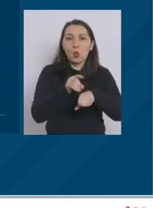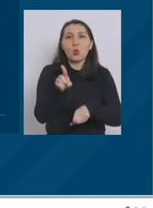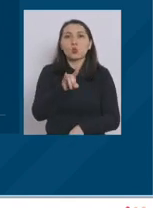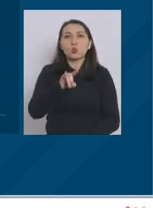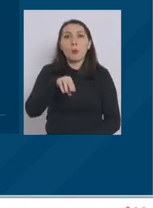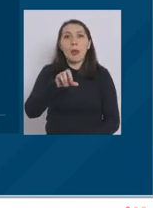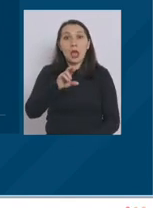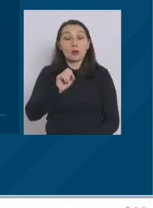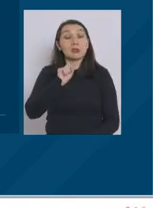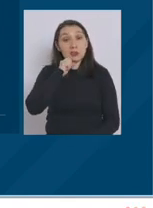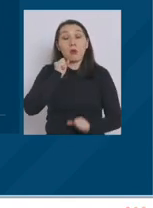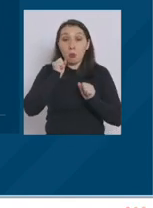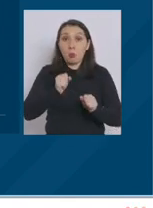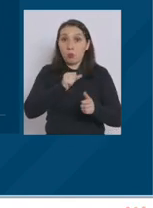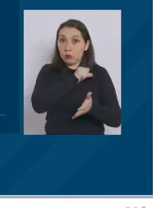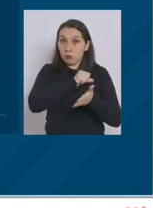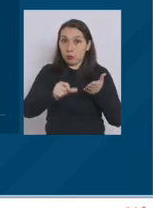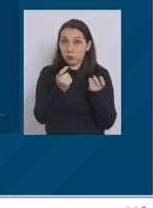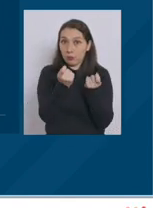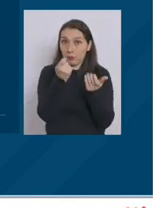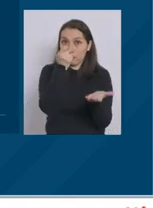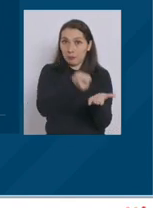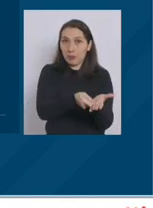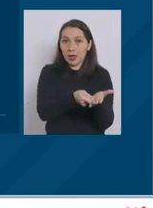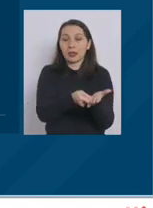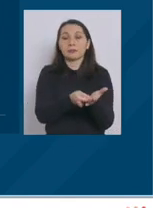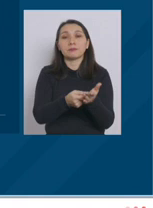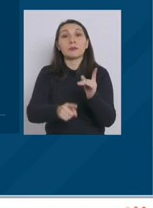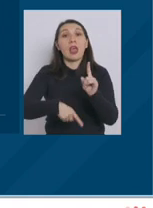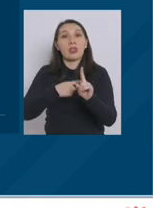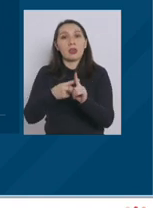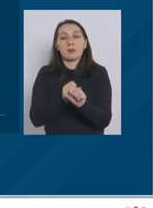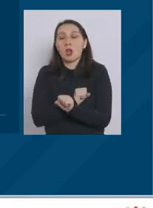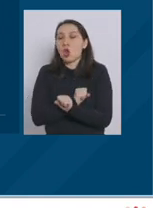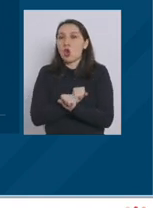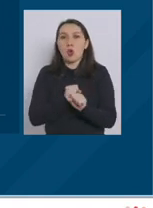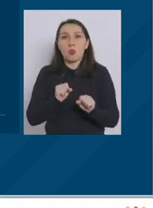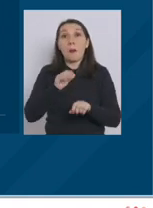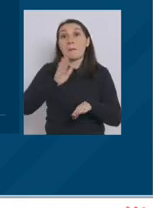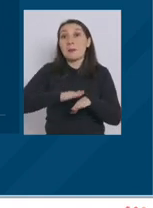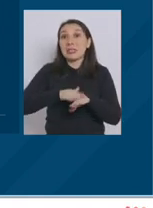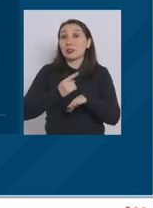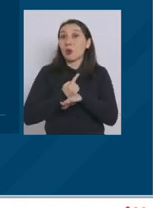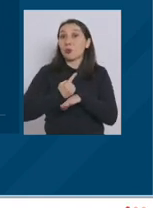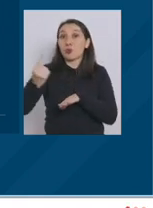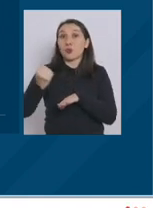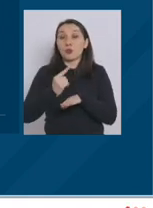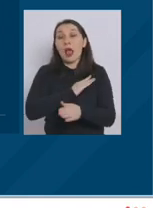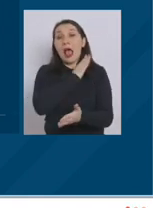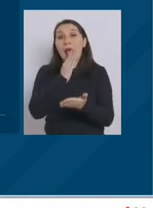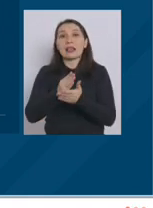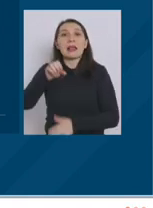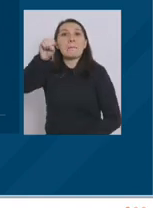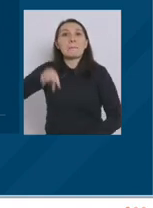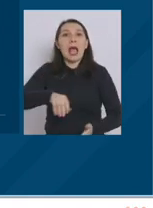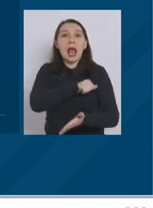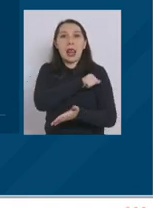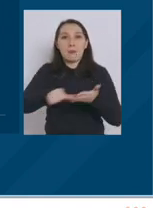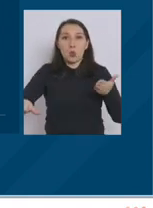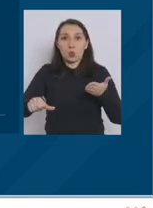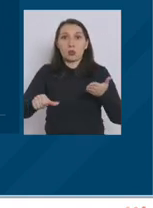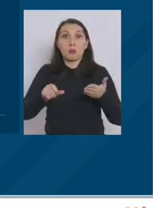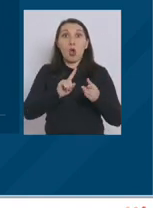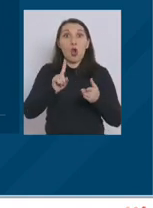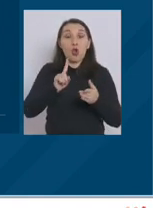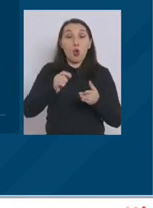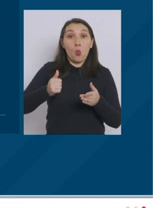lleva sanciones monetarias. Pero además, se inhabilitará el pase de movilidad hasta el pago de la multa de este